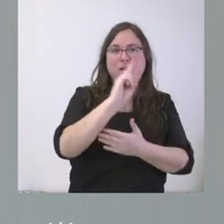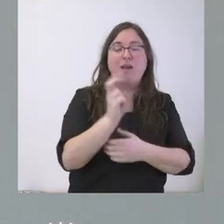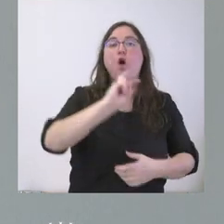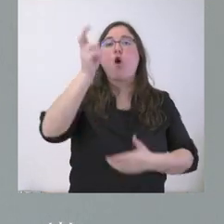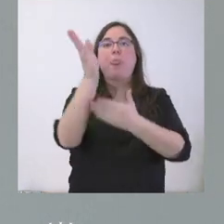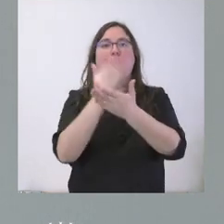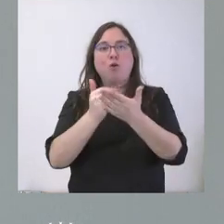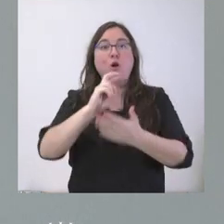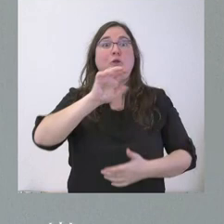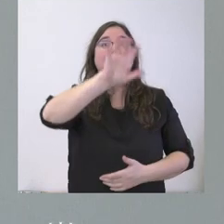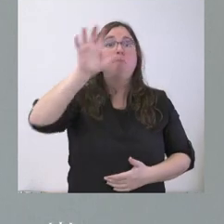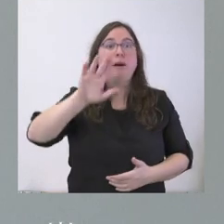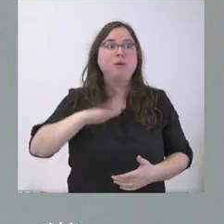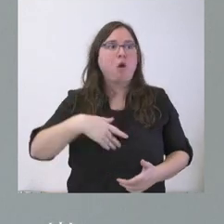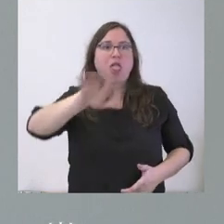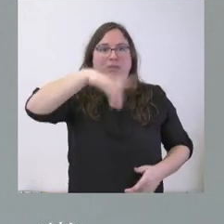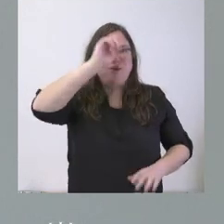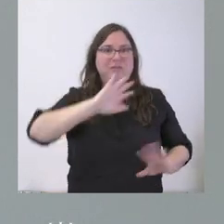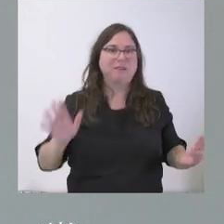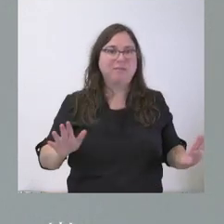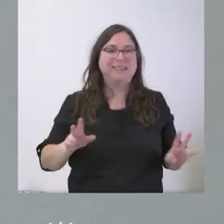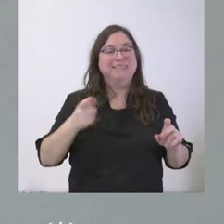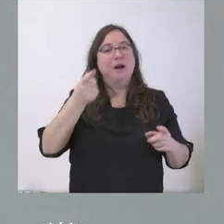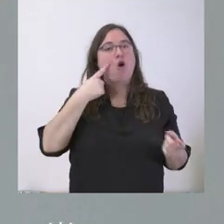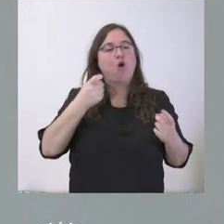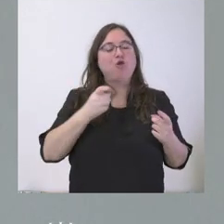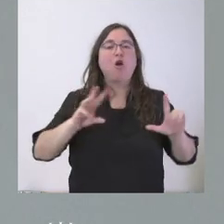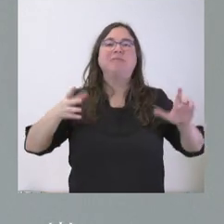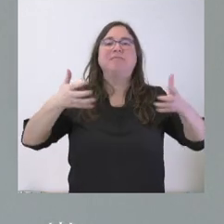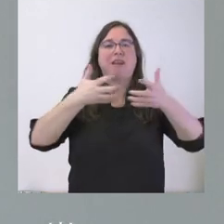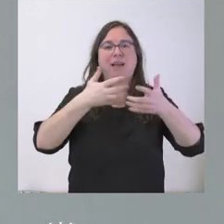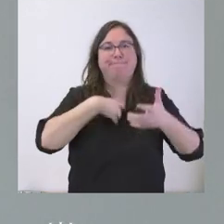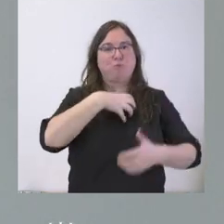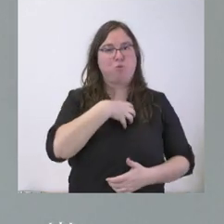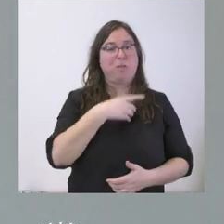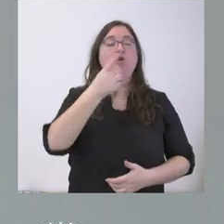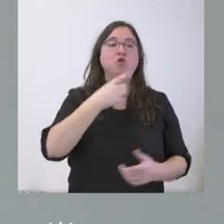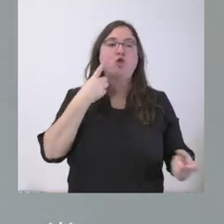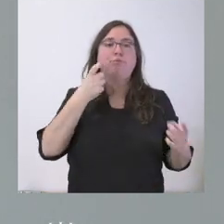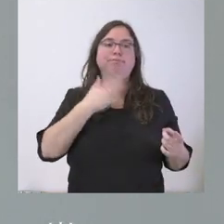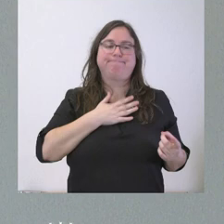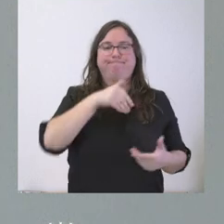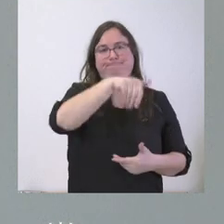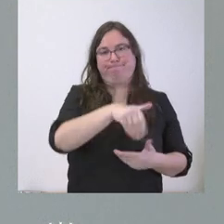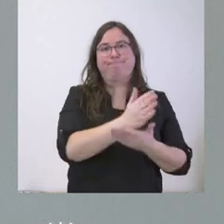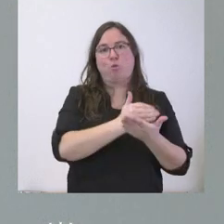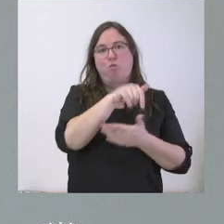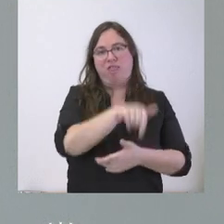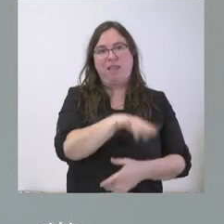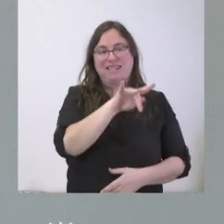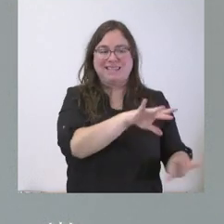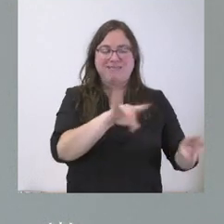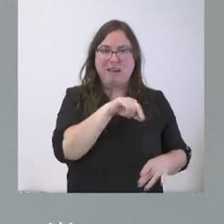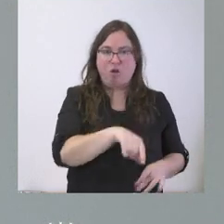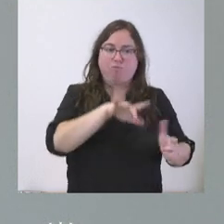en otros países o hasta en lugares desconocidos. Es verdad que nosotros regulamos lo que podemos regular. La regulación sobre el